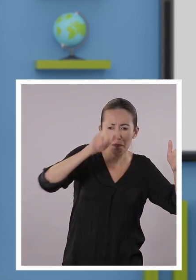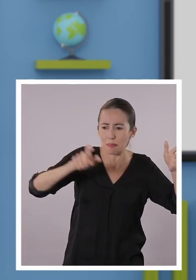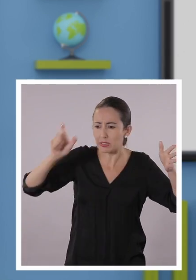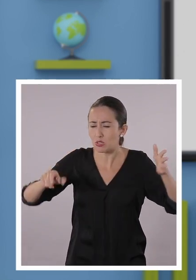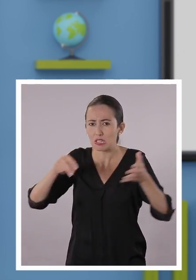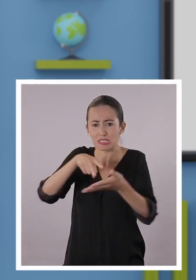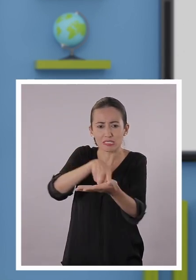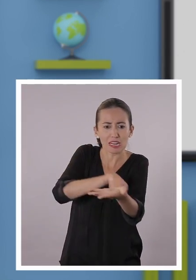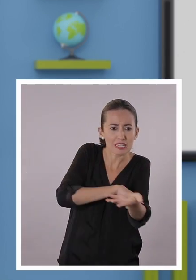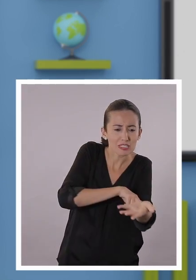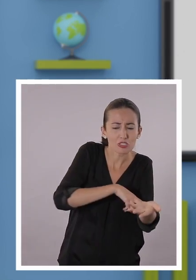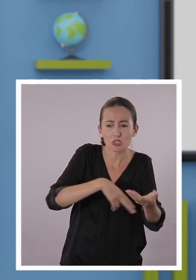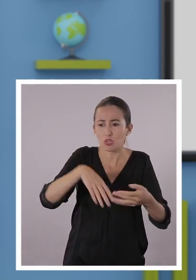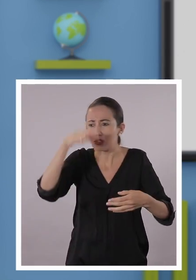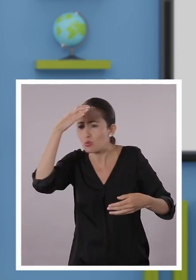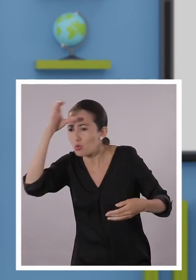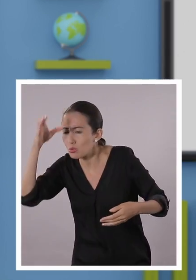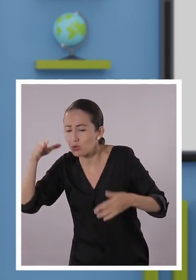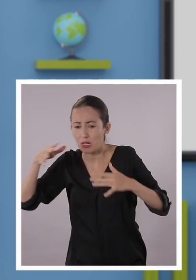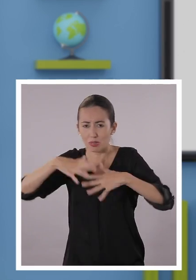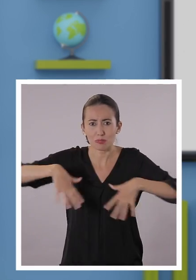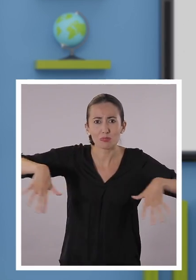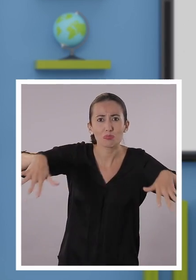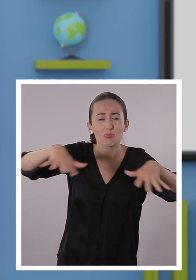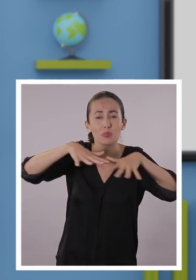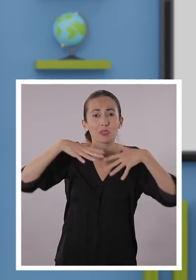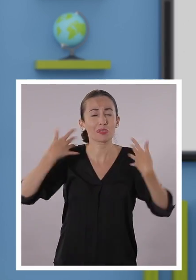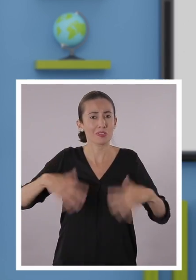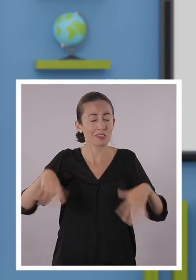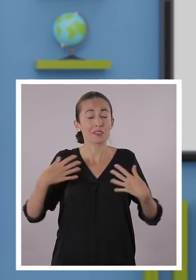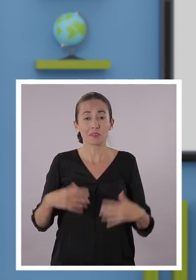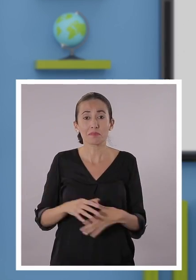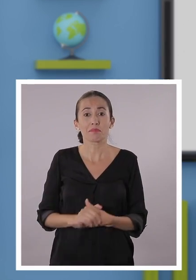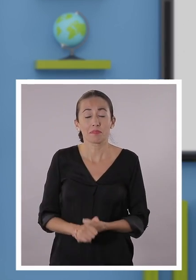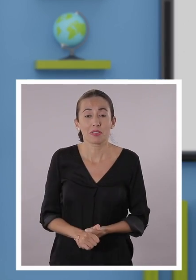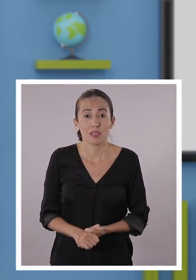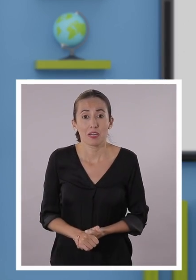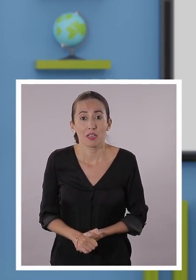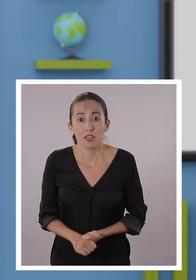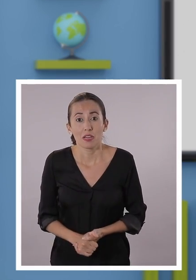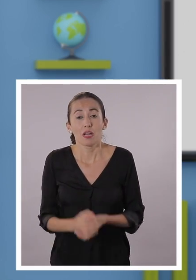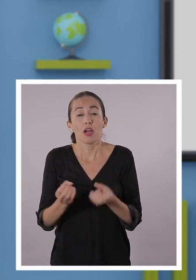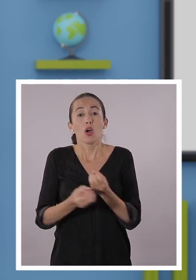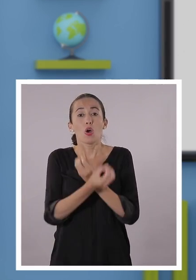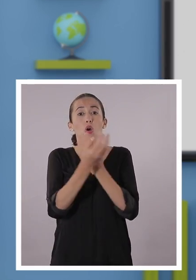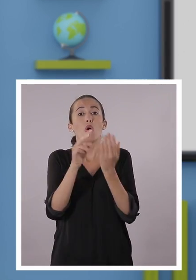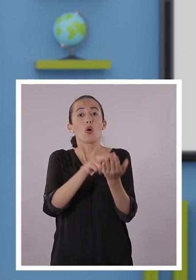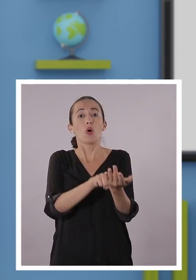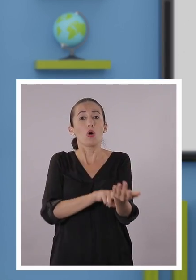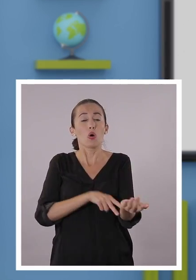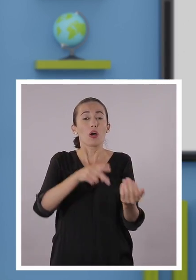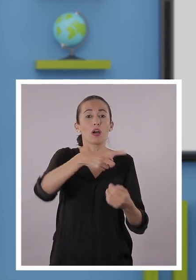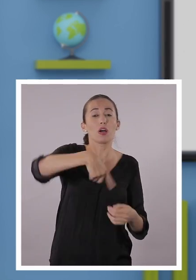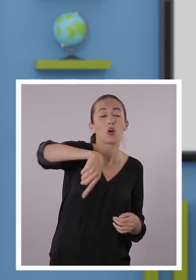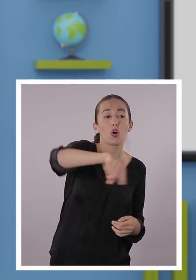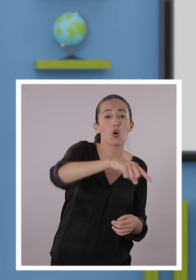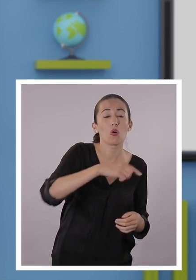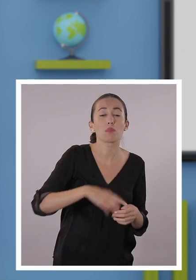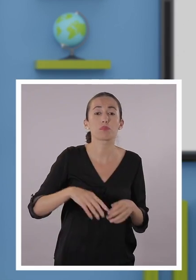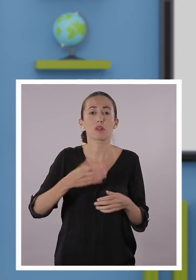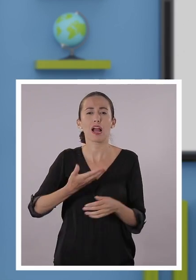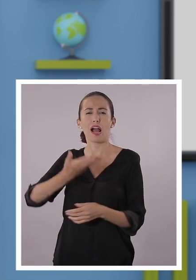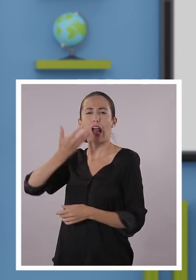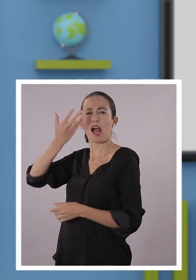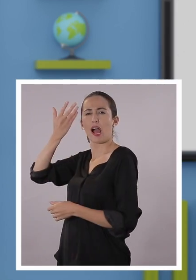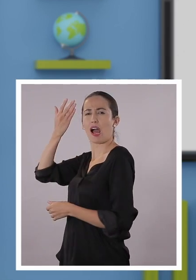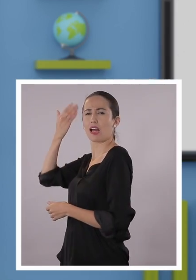envueltos y cada uno tiene un trabajo en particular. Qué interesante esto, ¿no es cierto? Y esta es una tradición que viene desde la época de